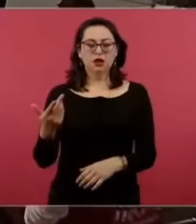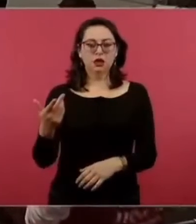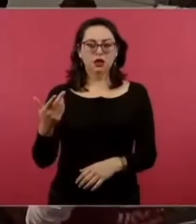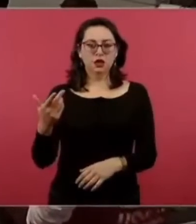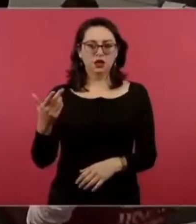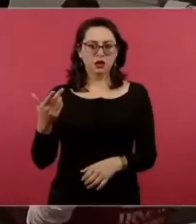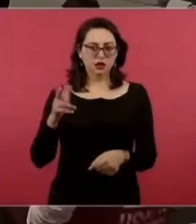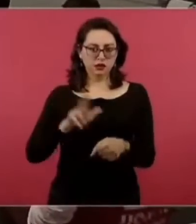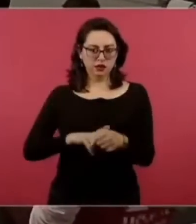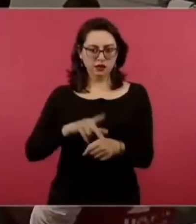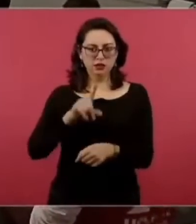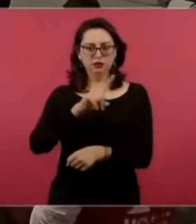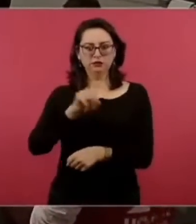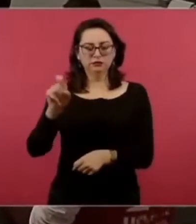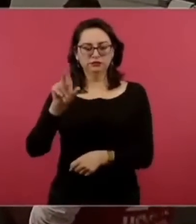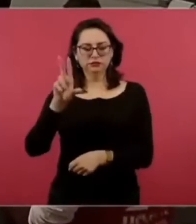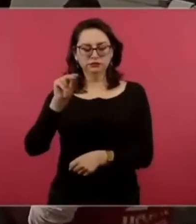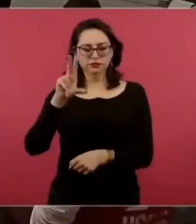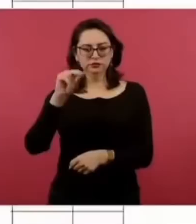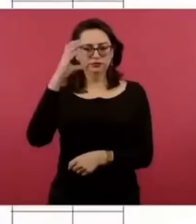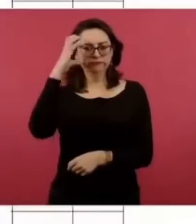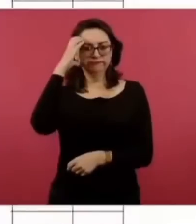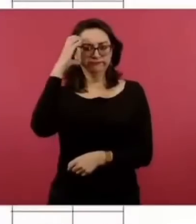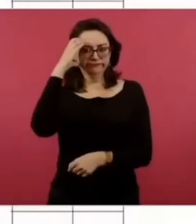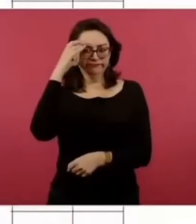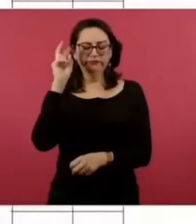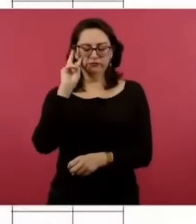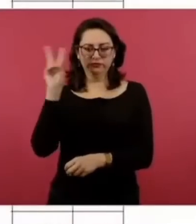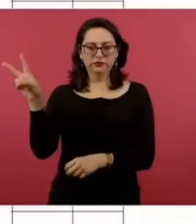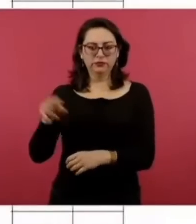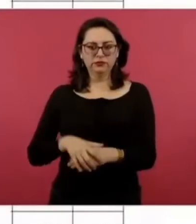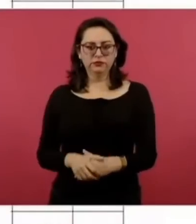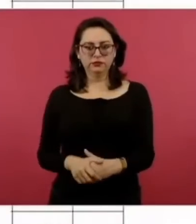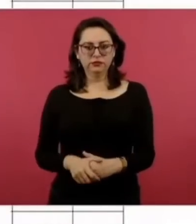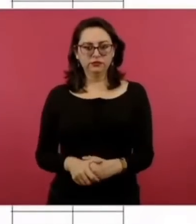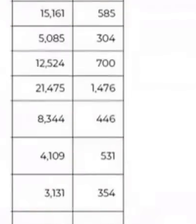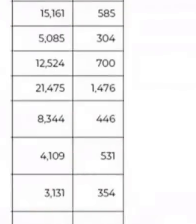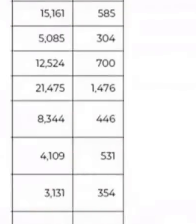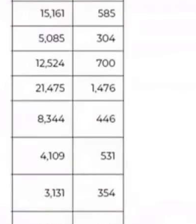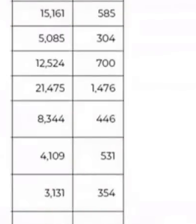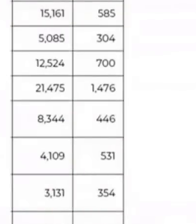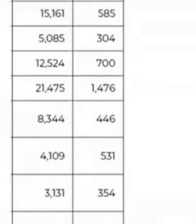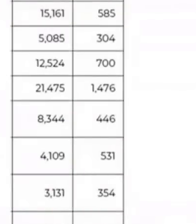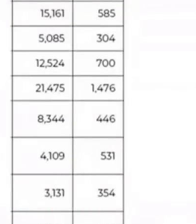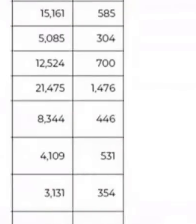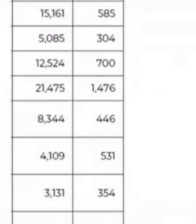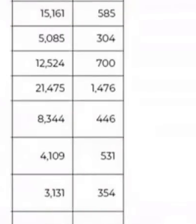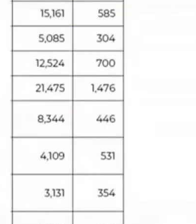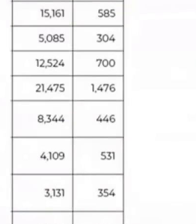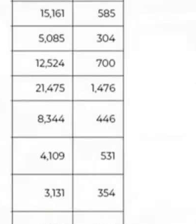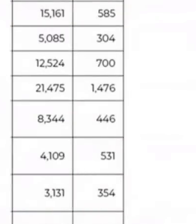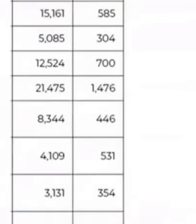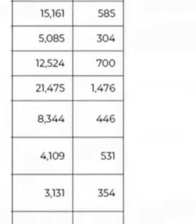este es el sistema APP fecha de contratación